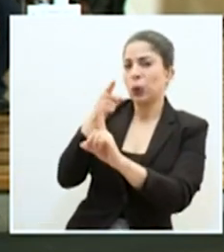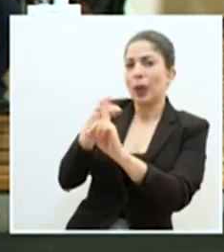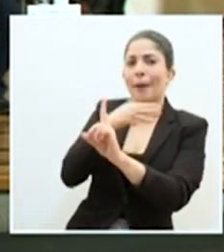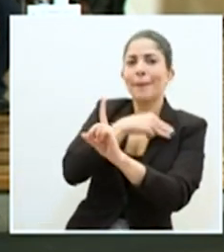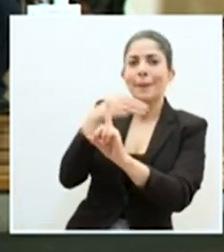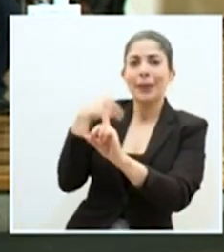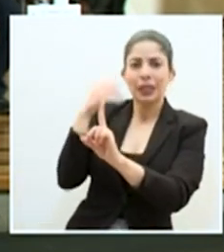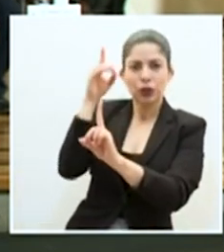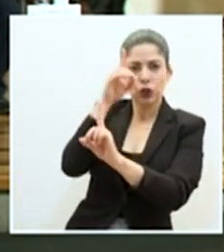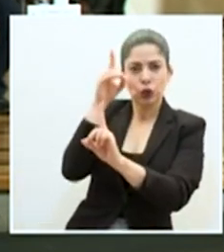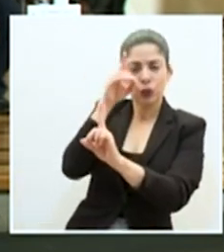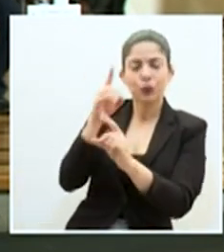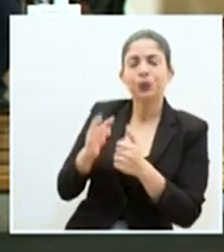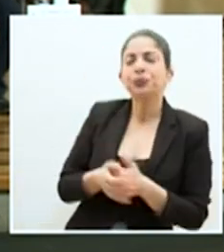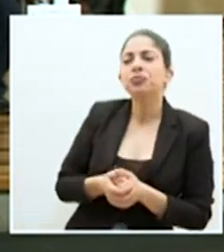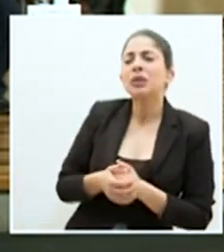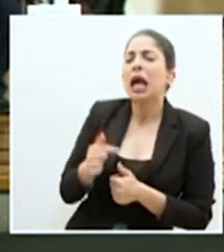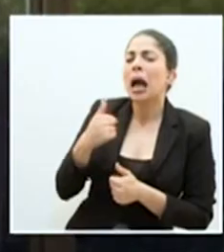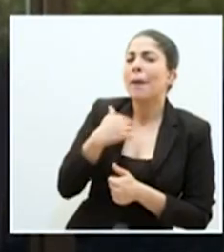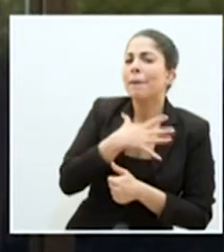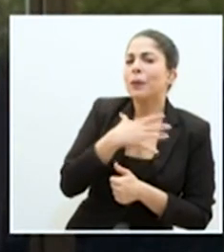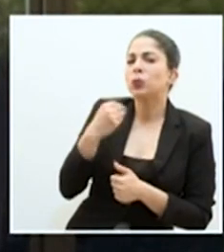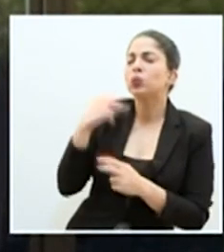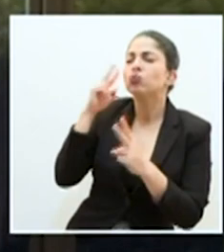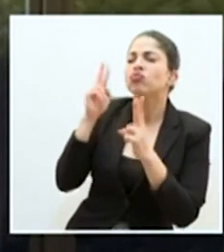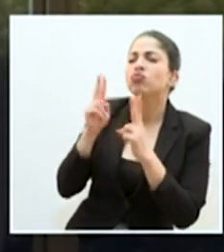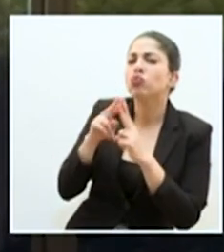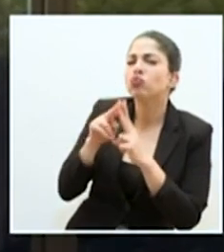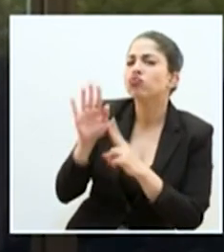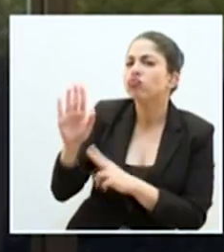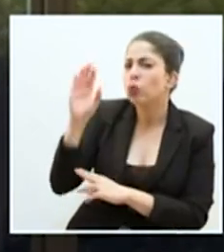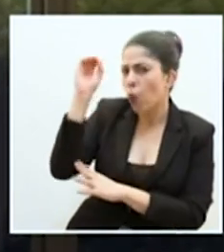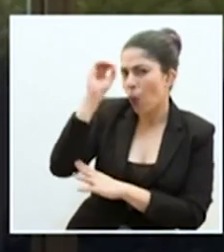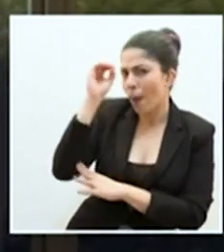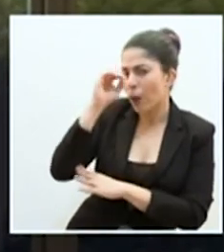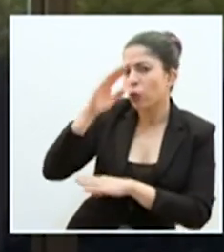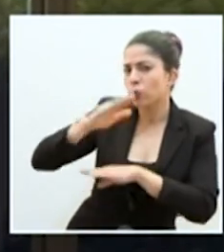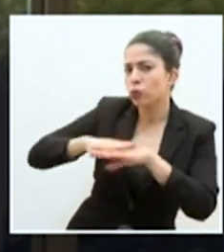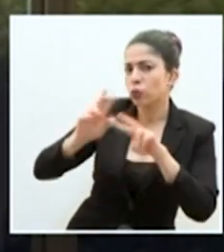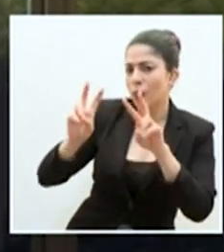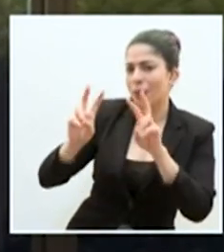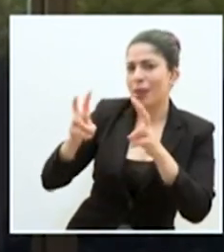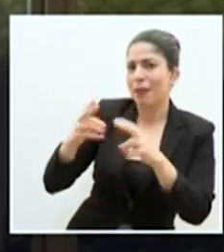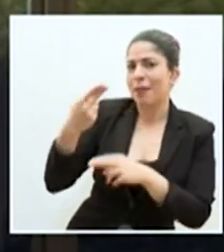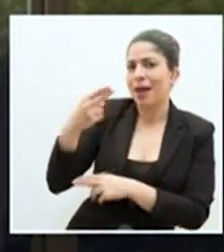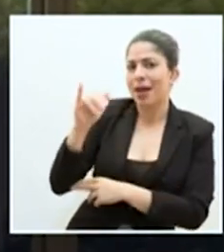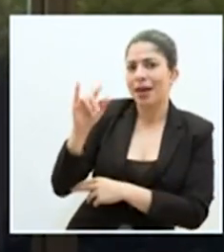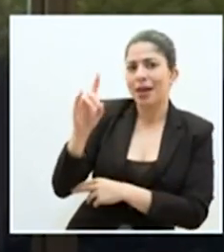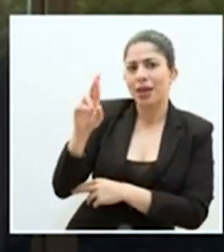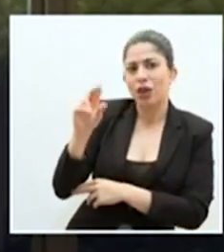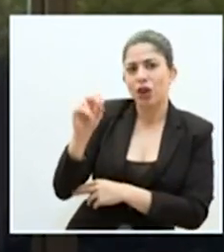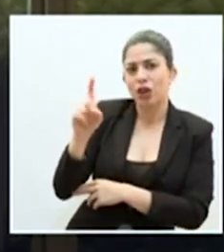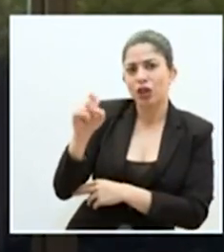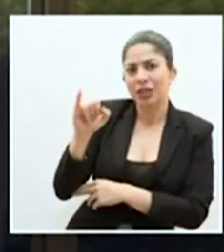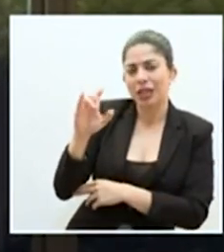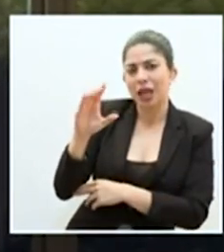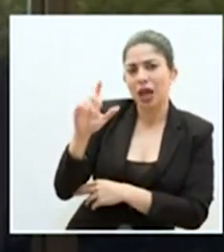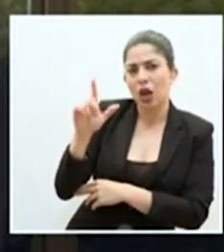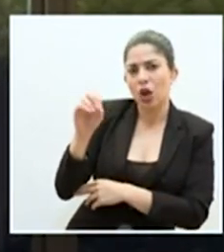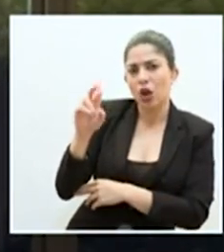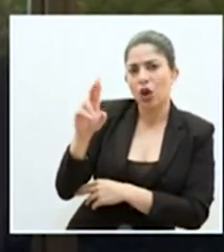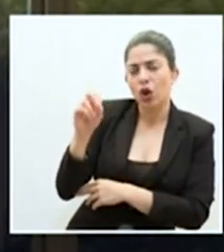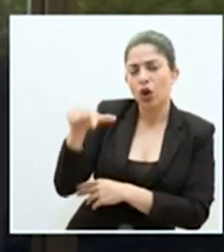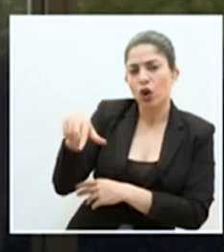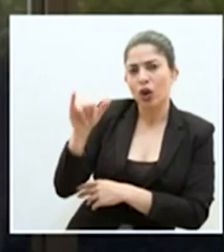Salas. Nos gustaría conocer su criterio sobre el tema de la hidroxicloroquina. Tomando en